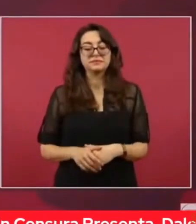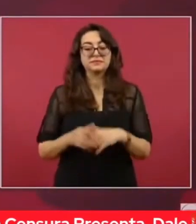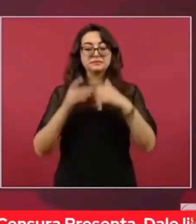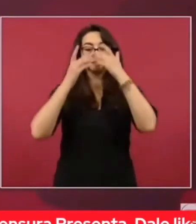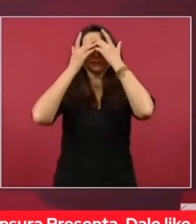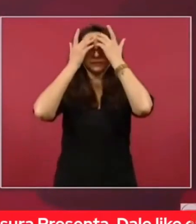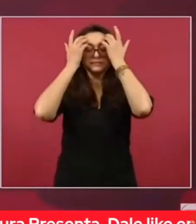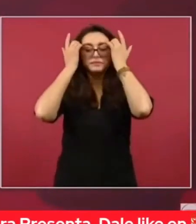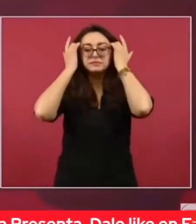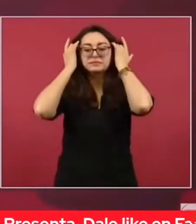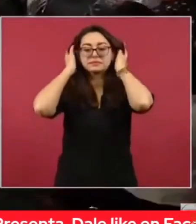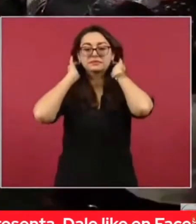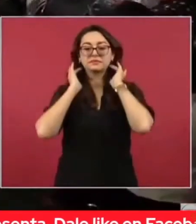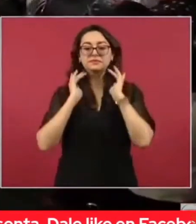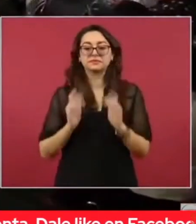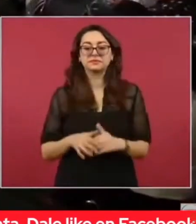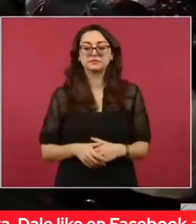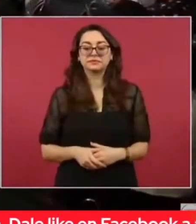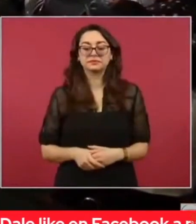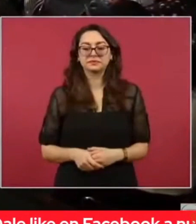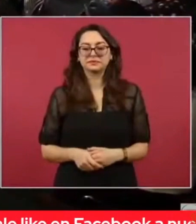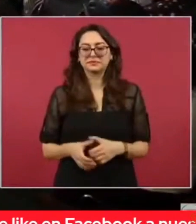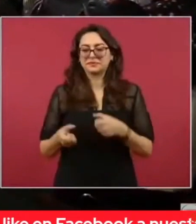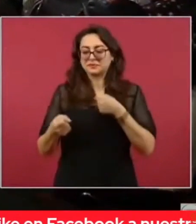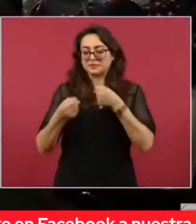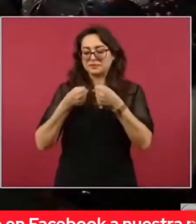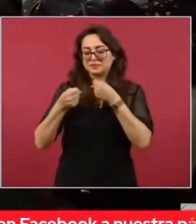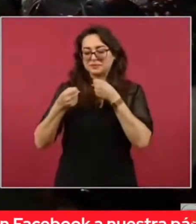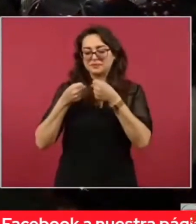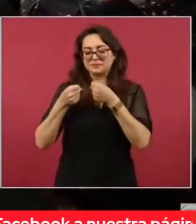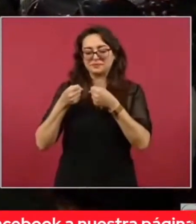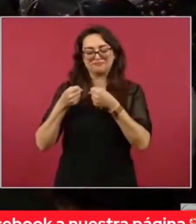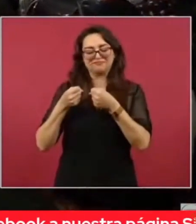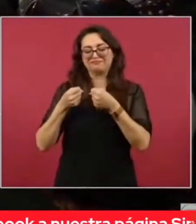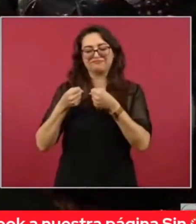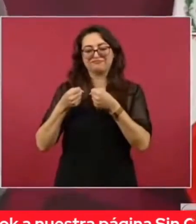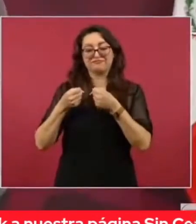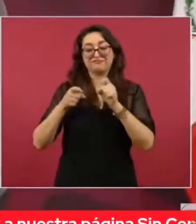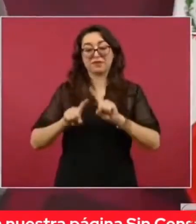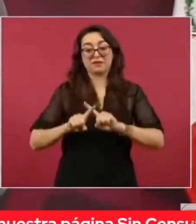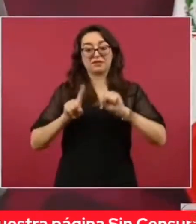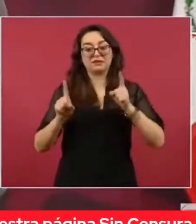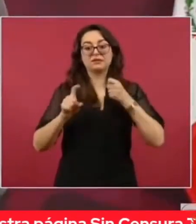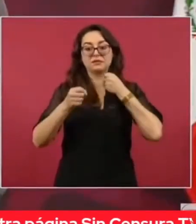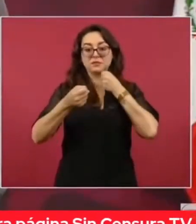el llamarle así. Porque el periodismo es un noble oficio.